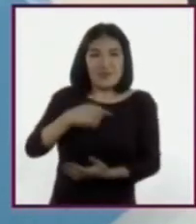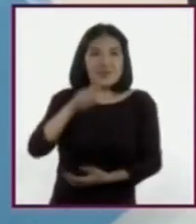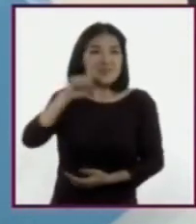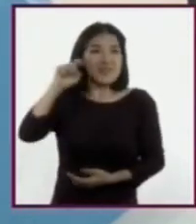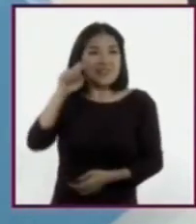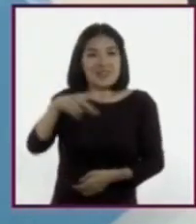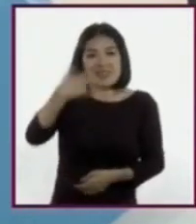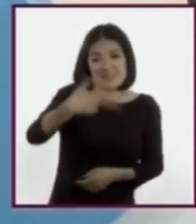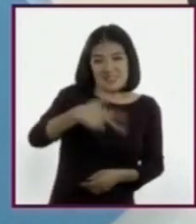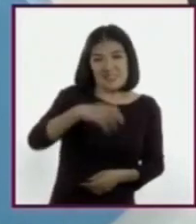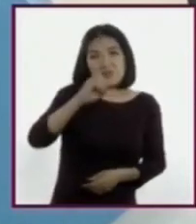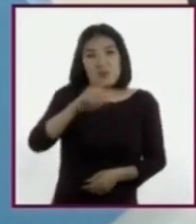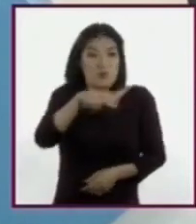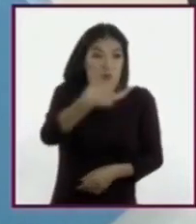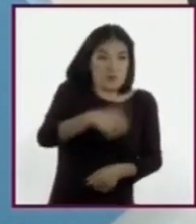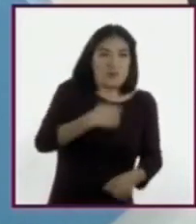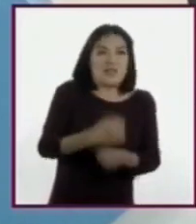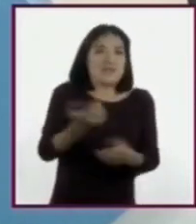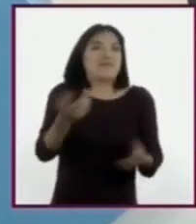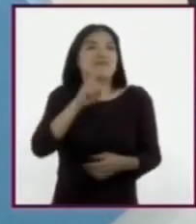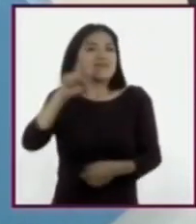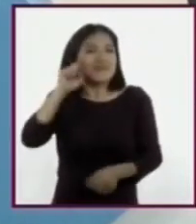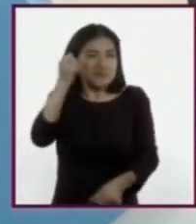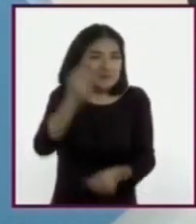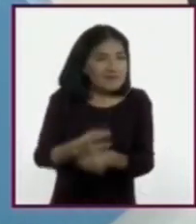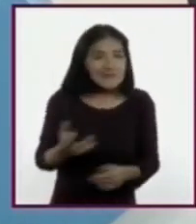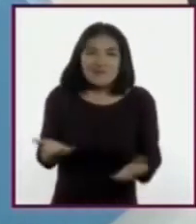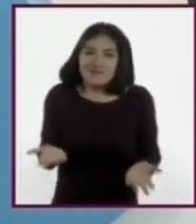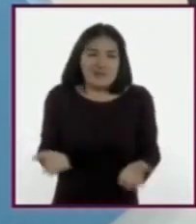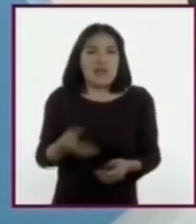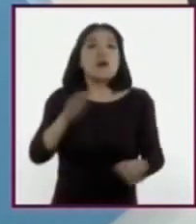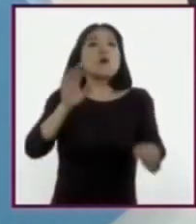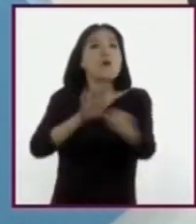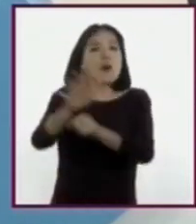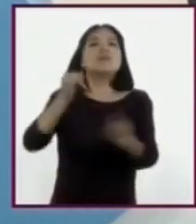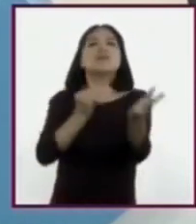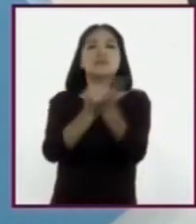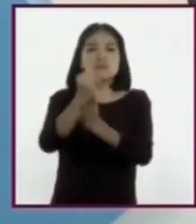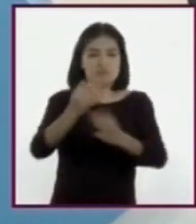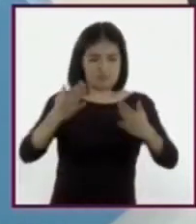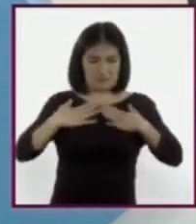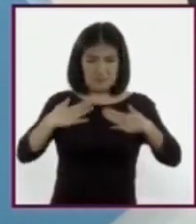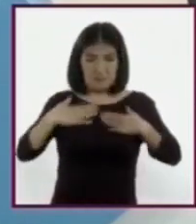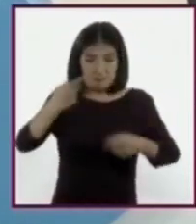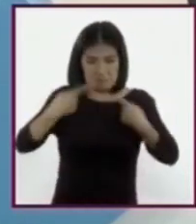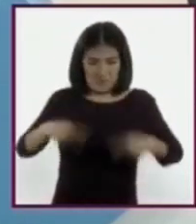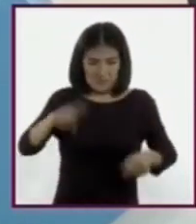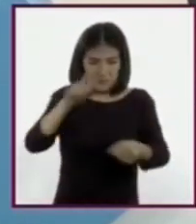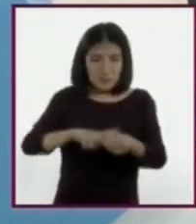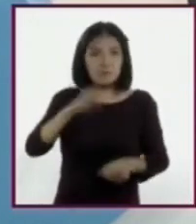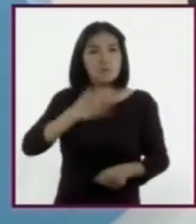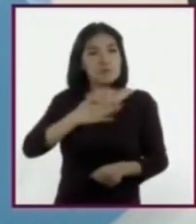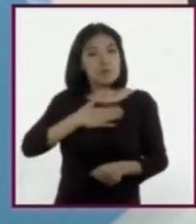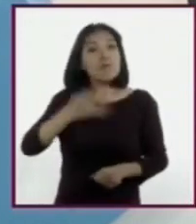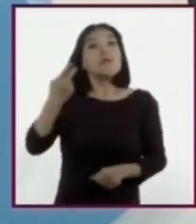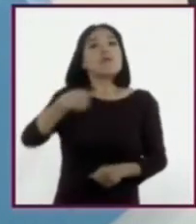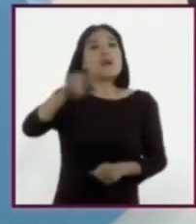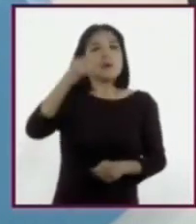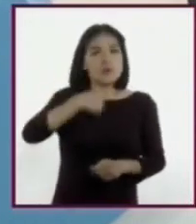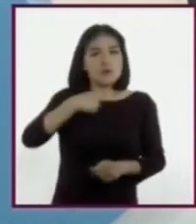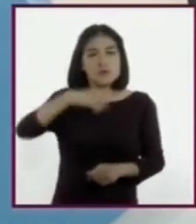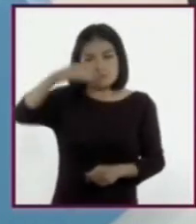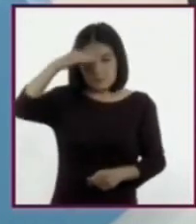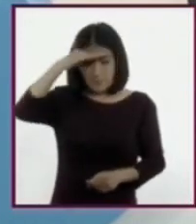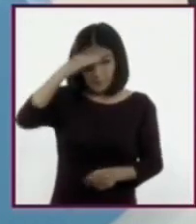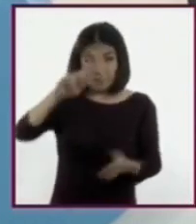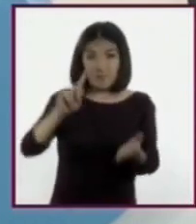pero no es la única razón. En realidad, la decisión debería ser personal, pero habrá que tomarla pensando en lo que